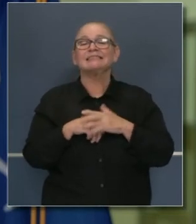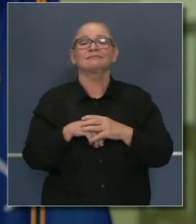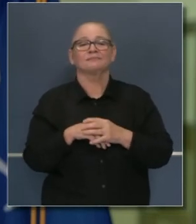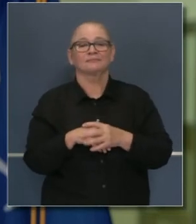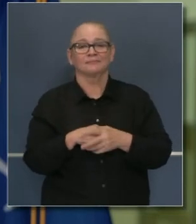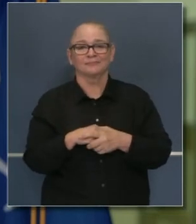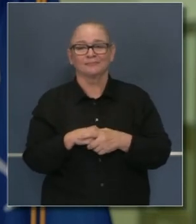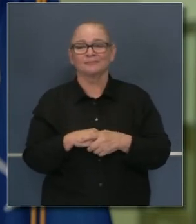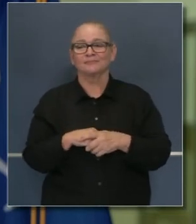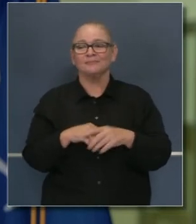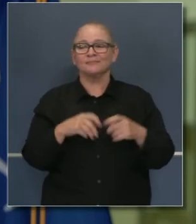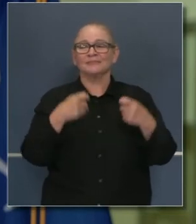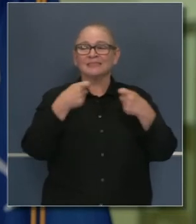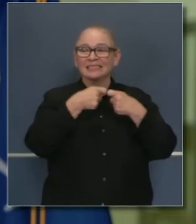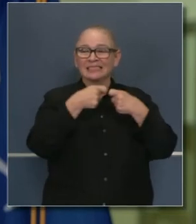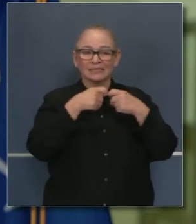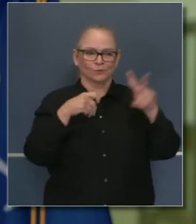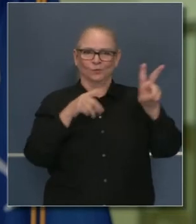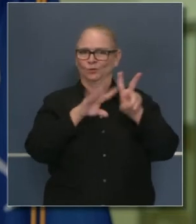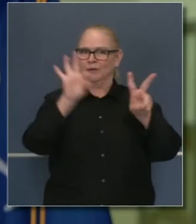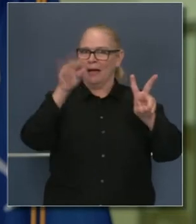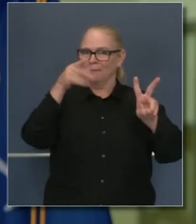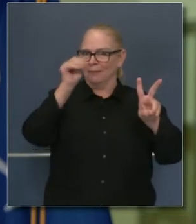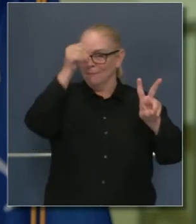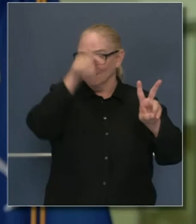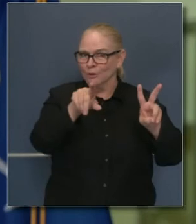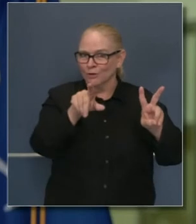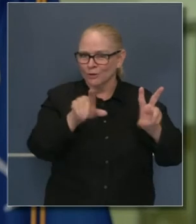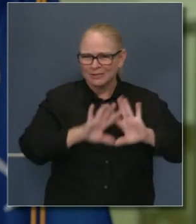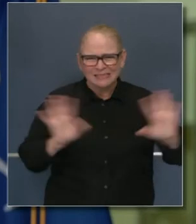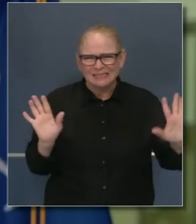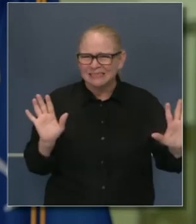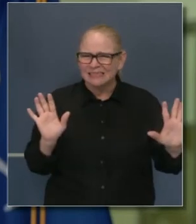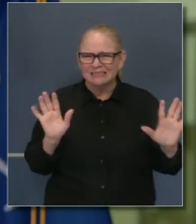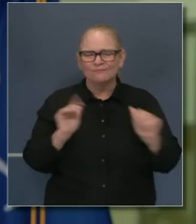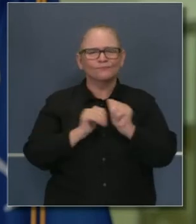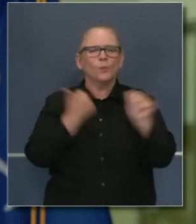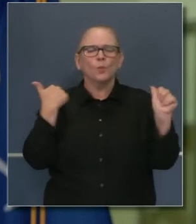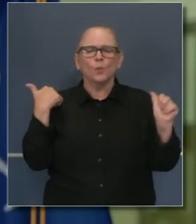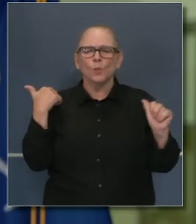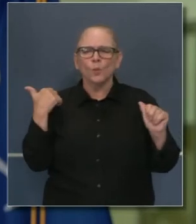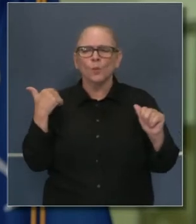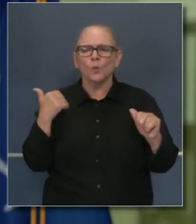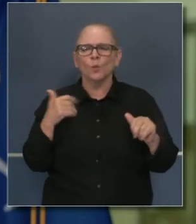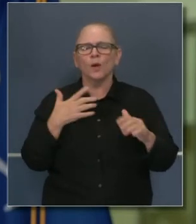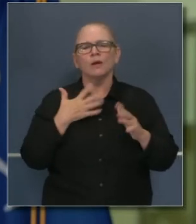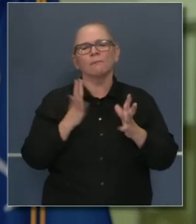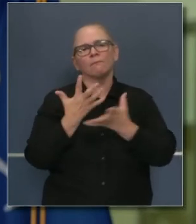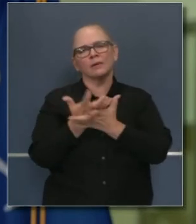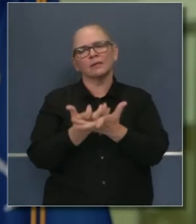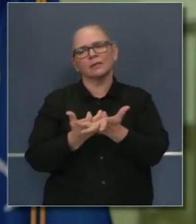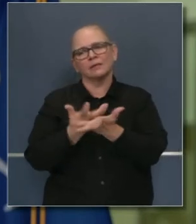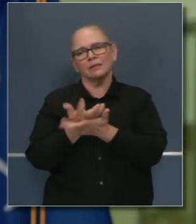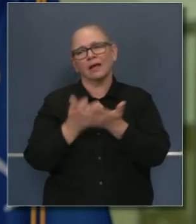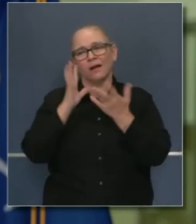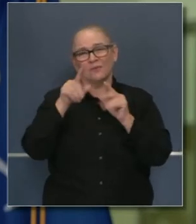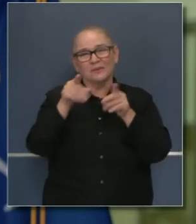alertas de flexibilidad entre las horas de las 2 de la tarde y las 9 de la noche. Si pueden, sé que es mucho pedir,